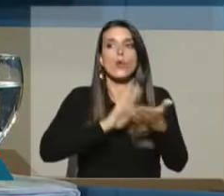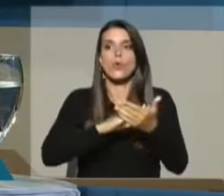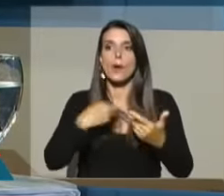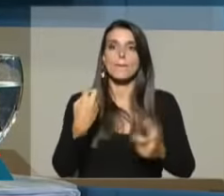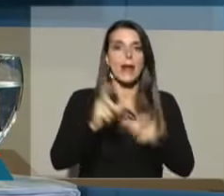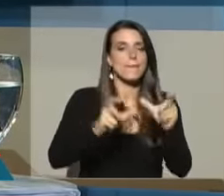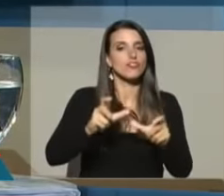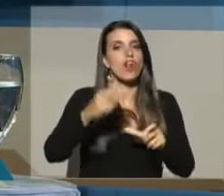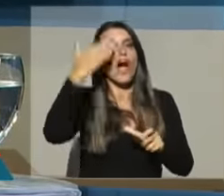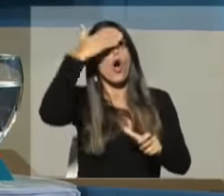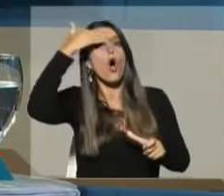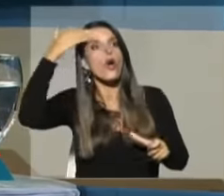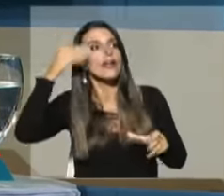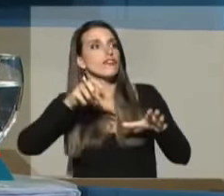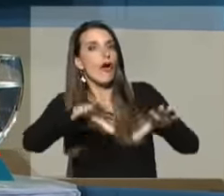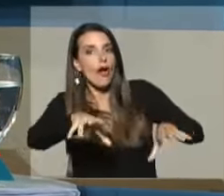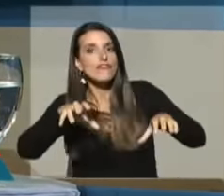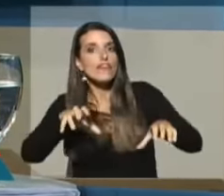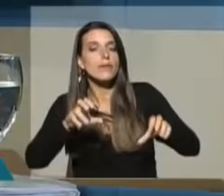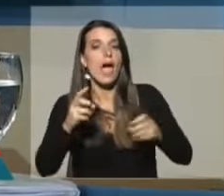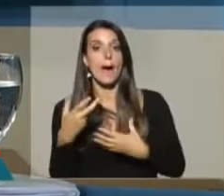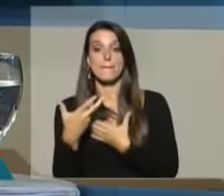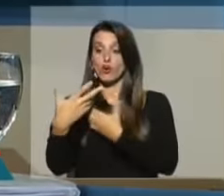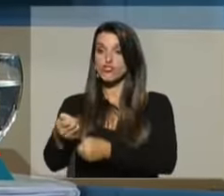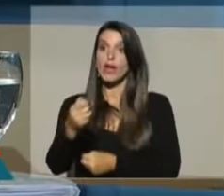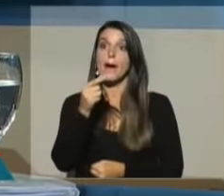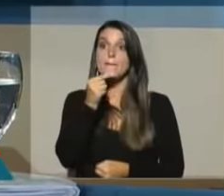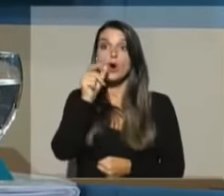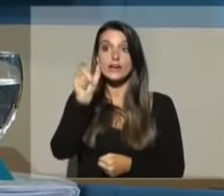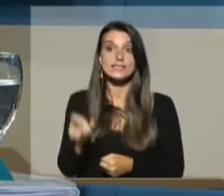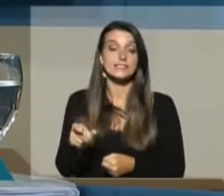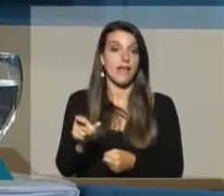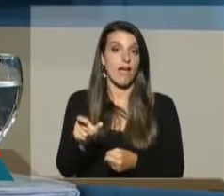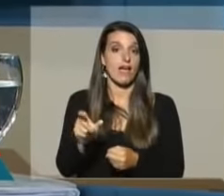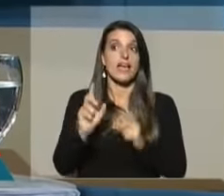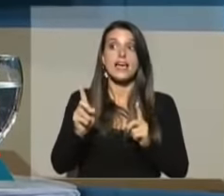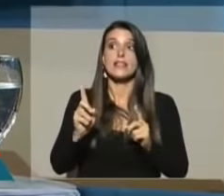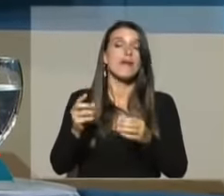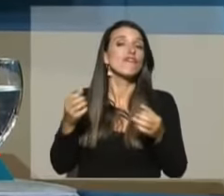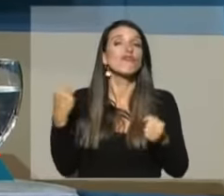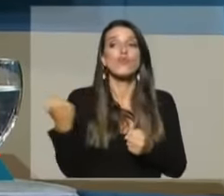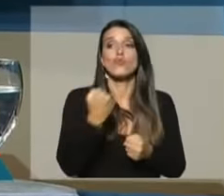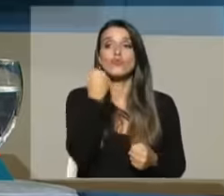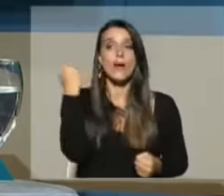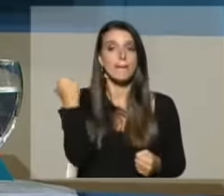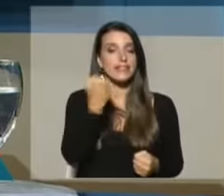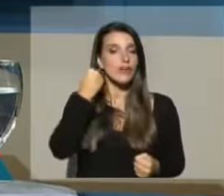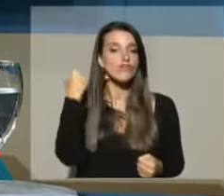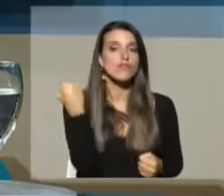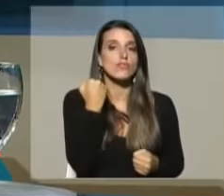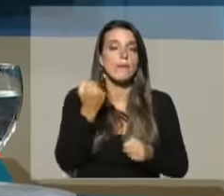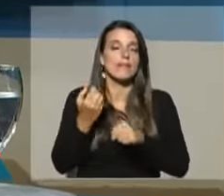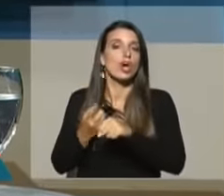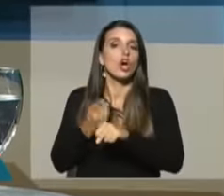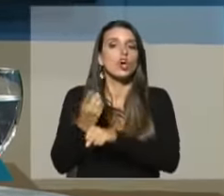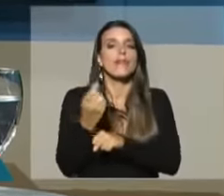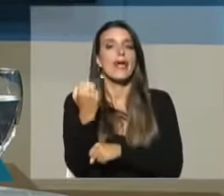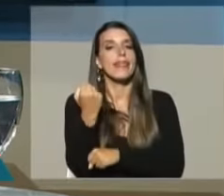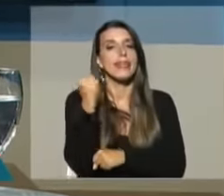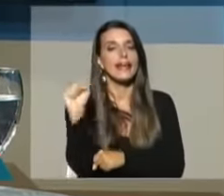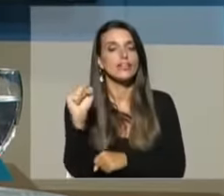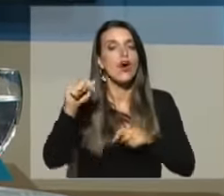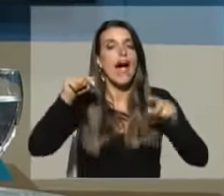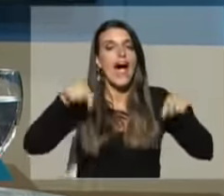el ciudadano honesto, respaldar a la policía como ya lo hemos dicho, y esencialmente combatir el delito.